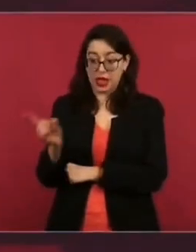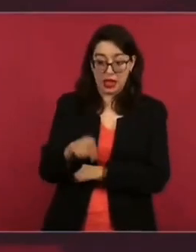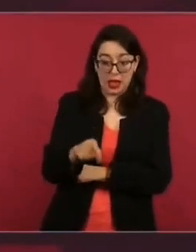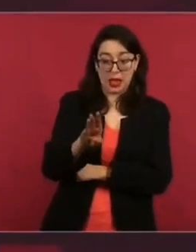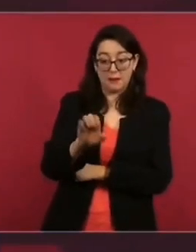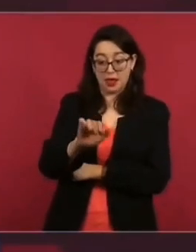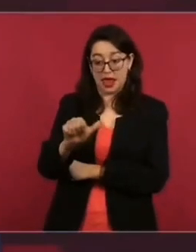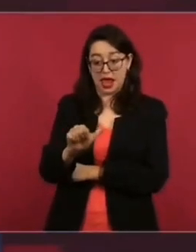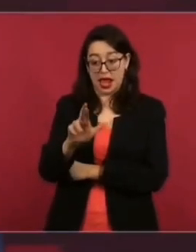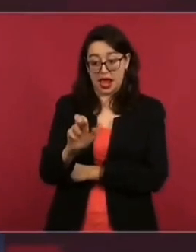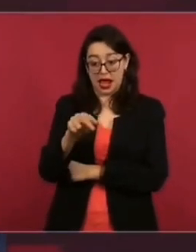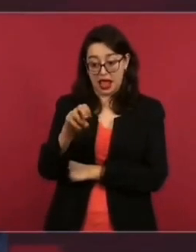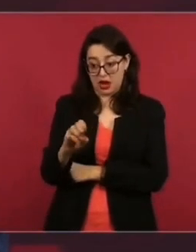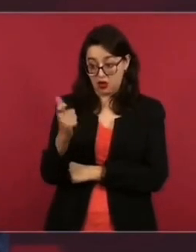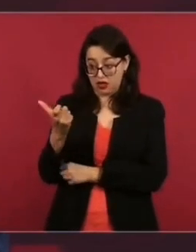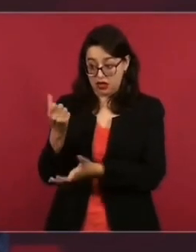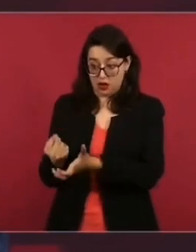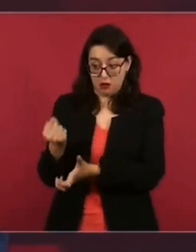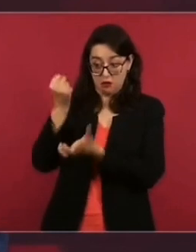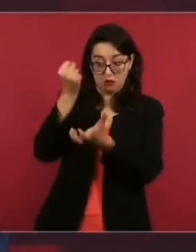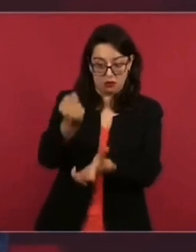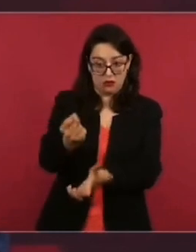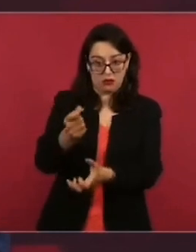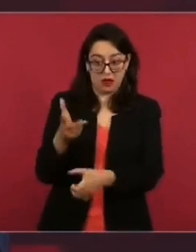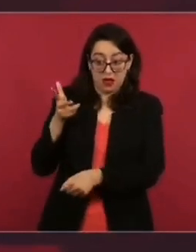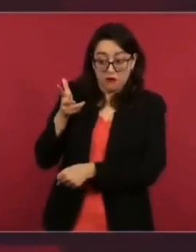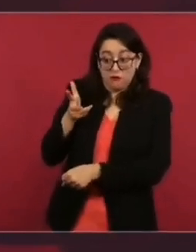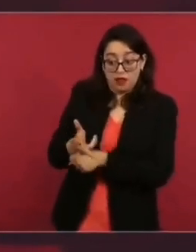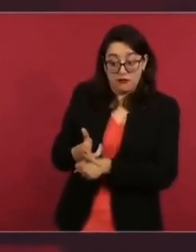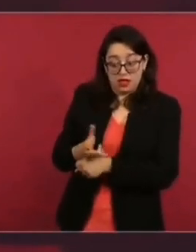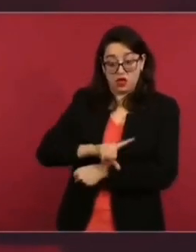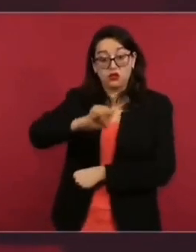salió en Televisa recibiendo el dinero,